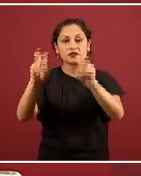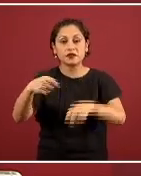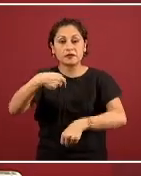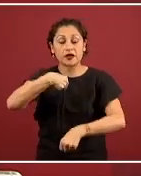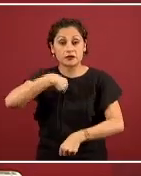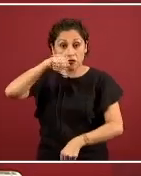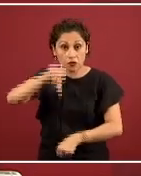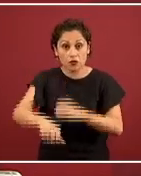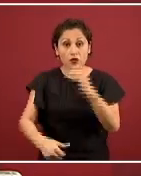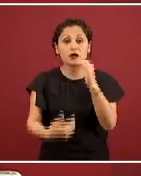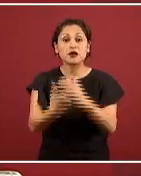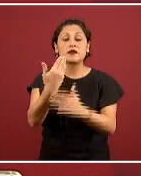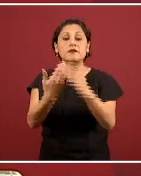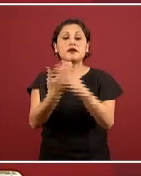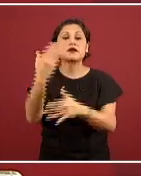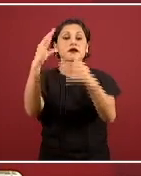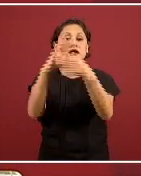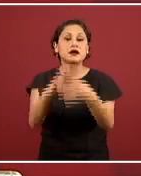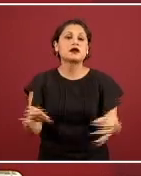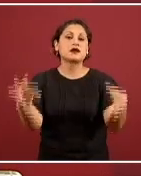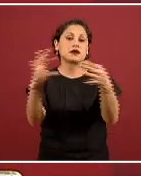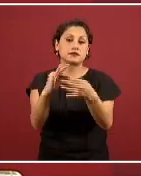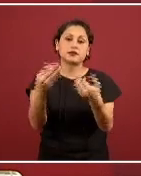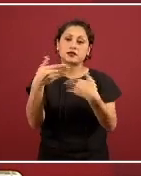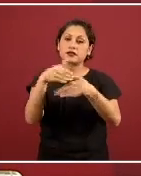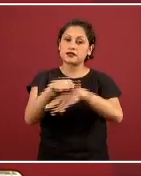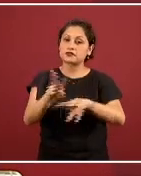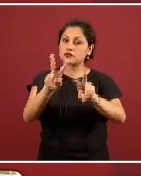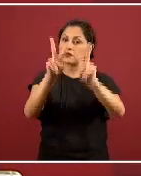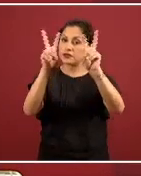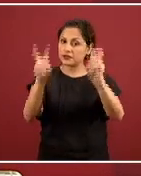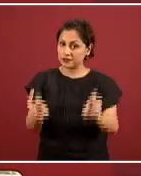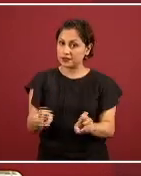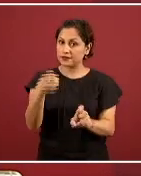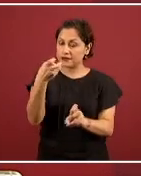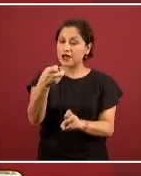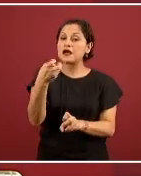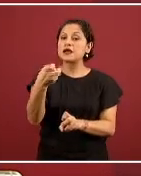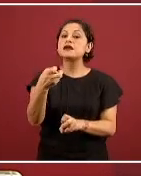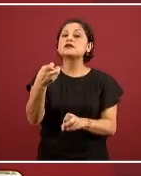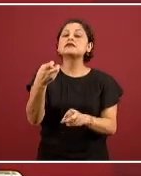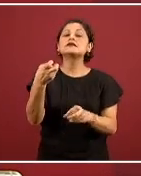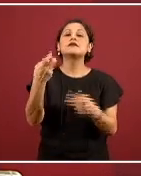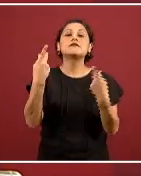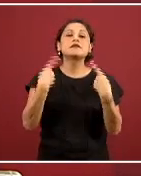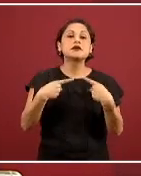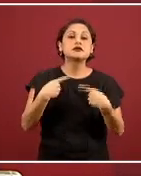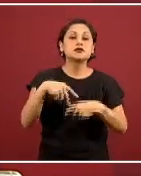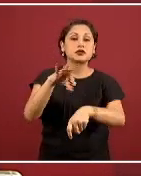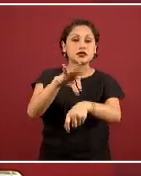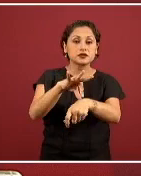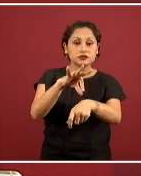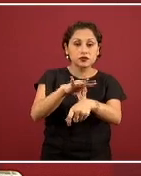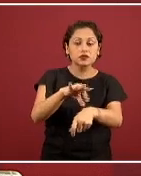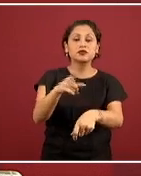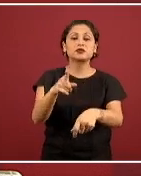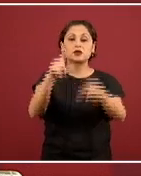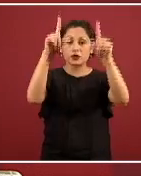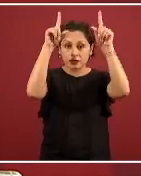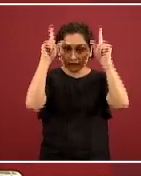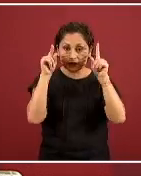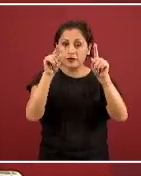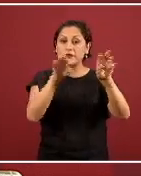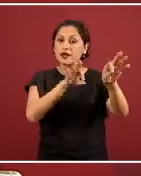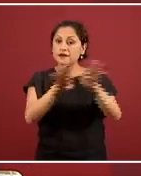de que viniera COVID y expliqué precisamente de este problema del déficit de médicos y enfermeras y otro personal de salud que México